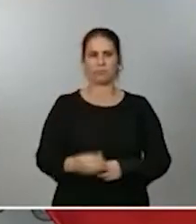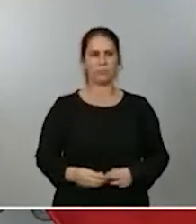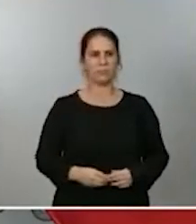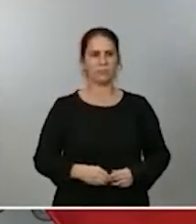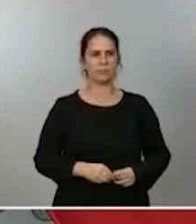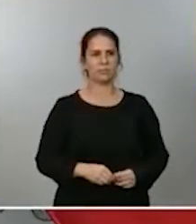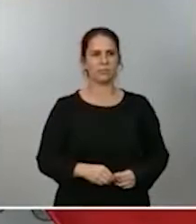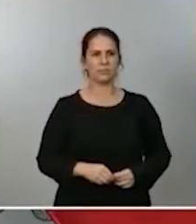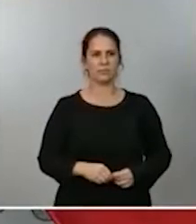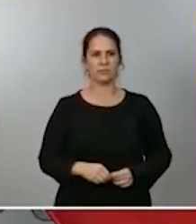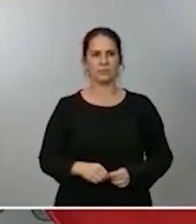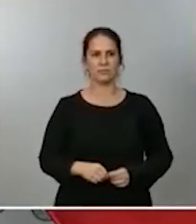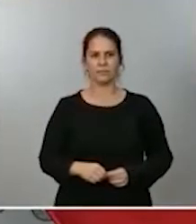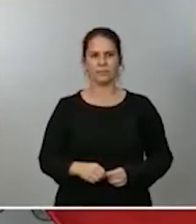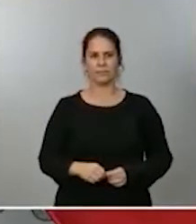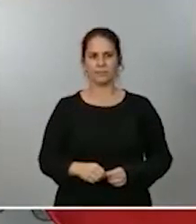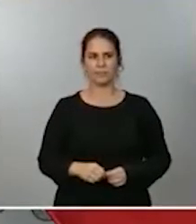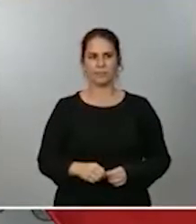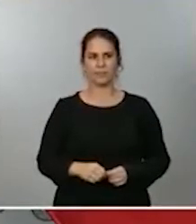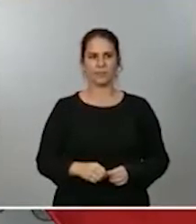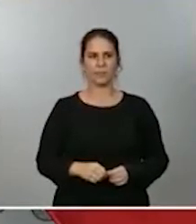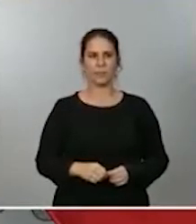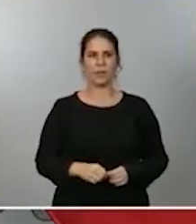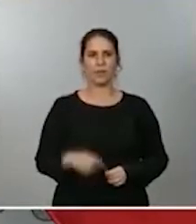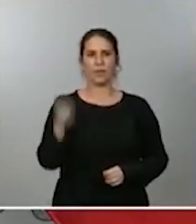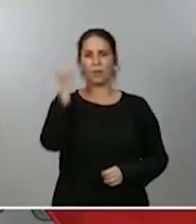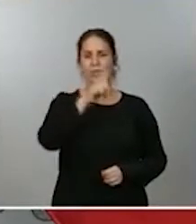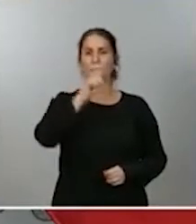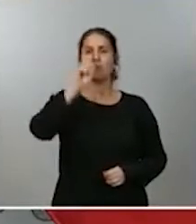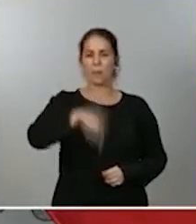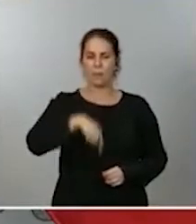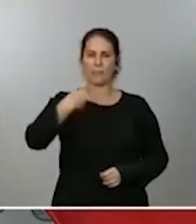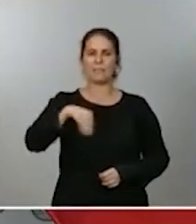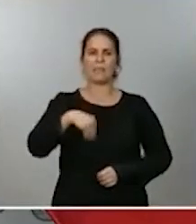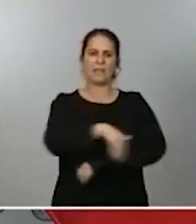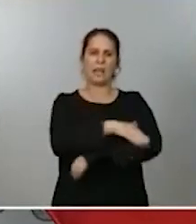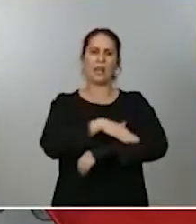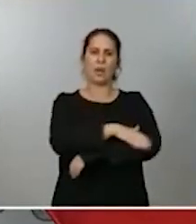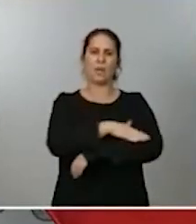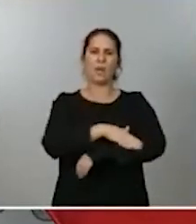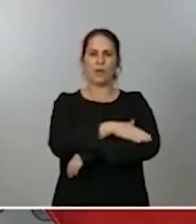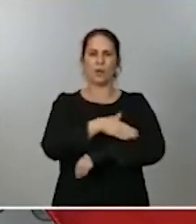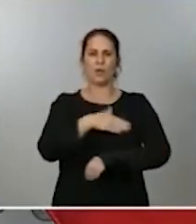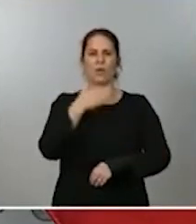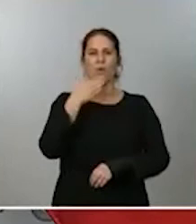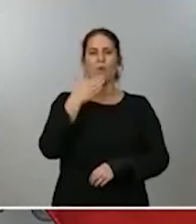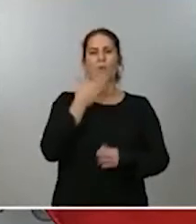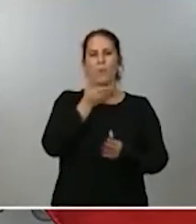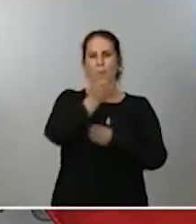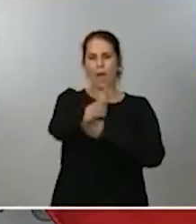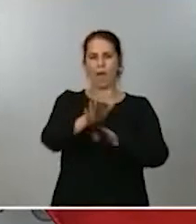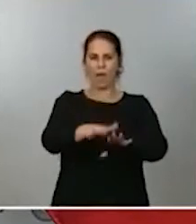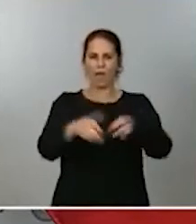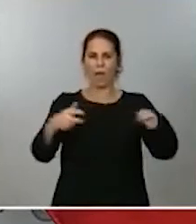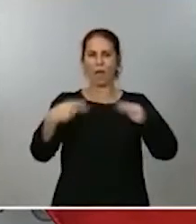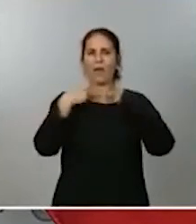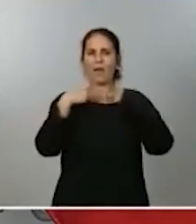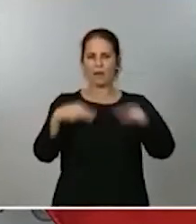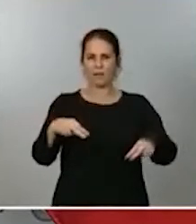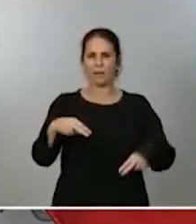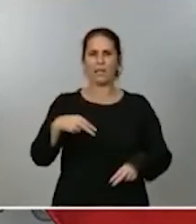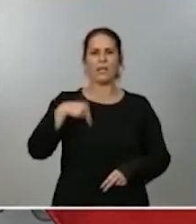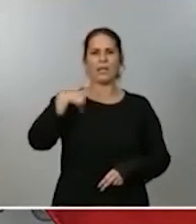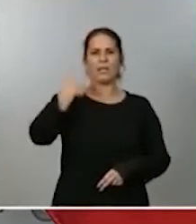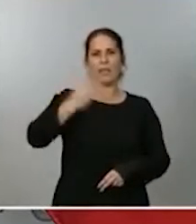Y, como saben también, el presidente del Gobierno solicitará su comparecencia ante el Pleno del Congreso de los Diputados cada dos meses